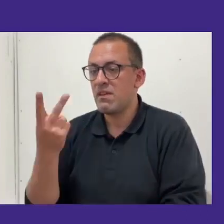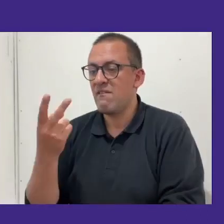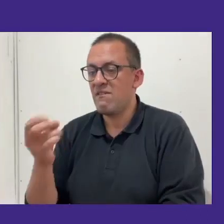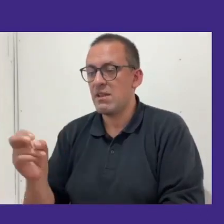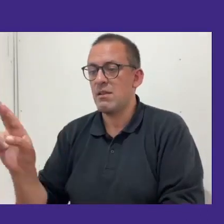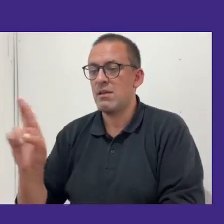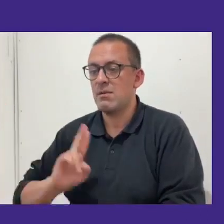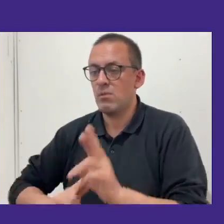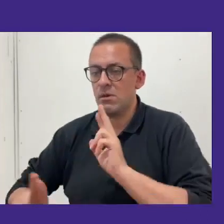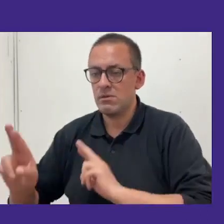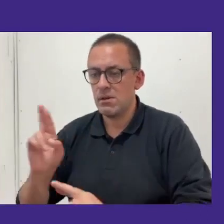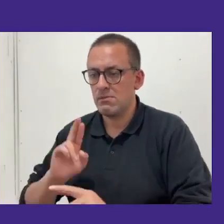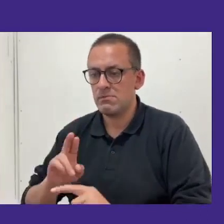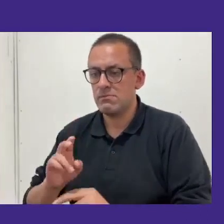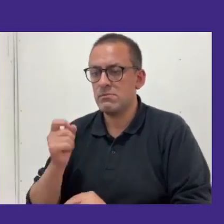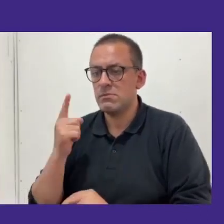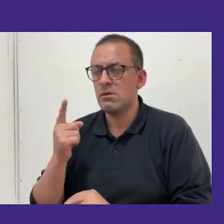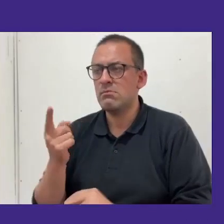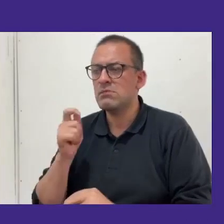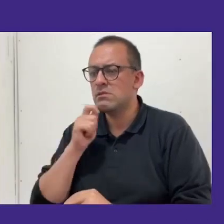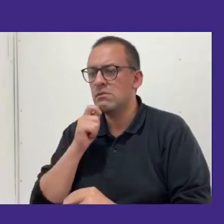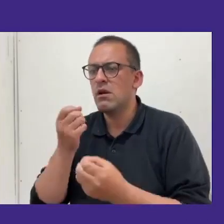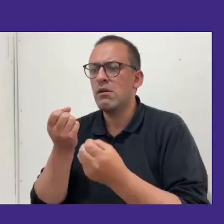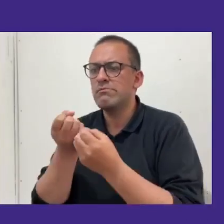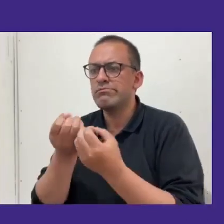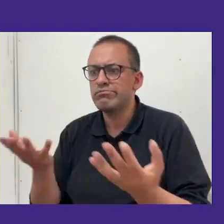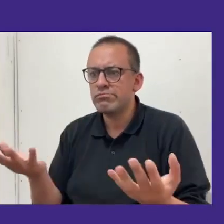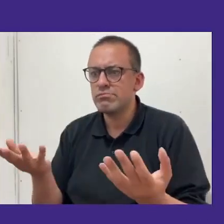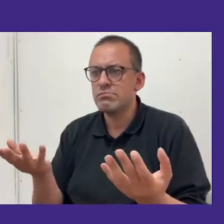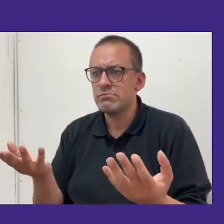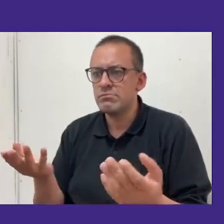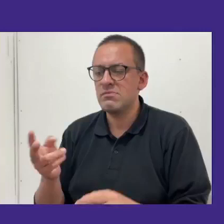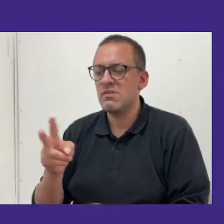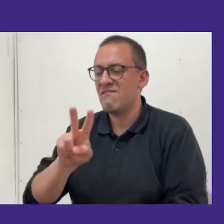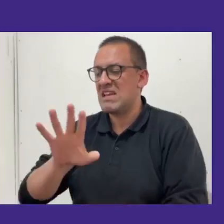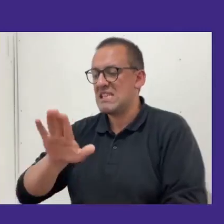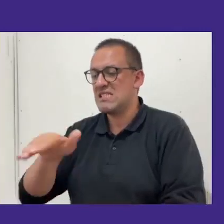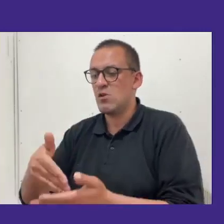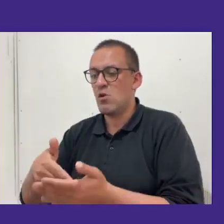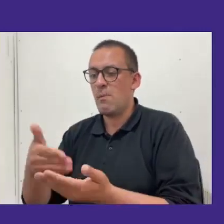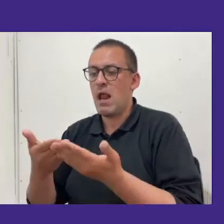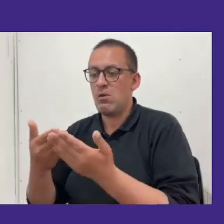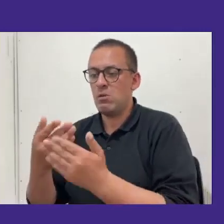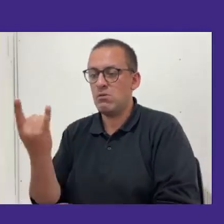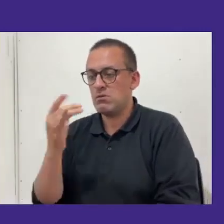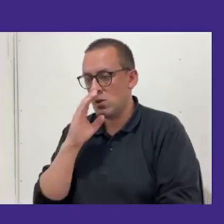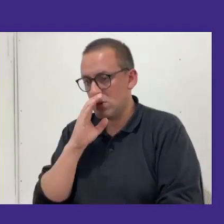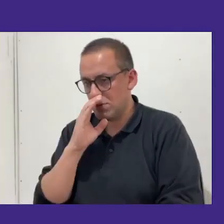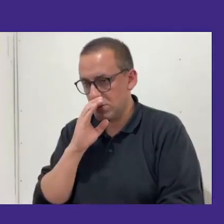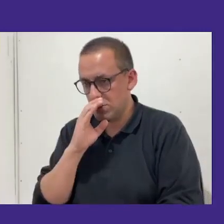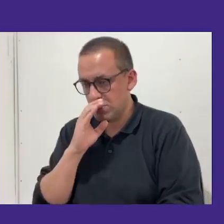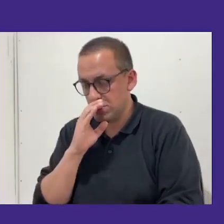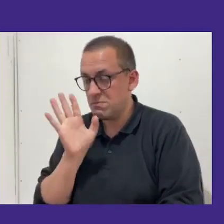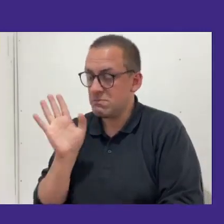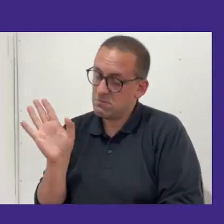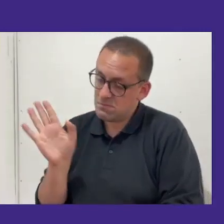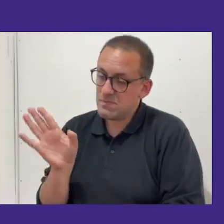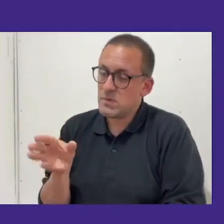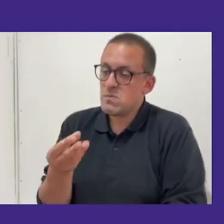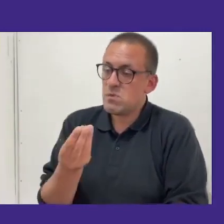respuestas. Entendemos que no es muy representativo de los 25.000 estudiantes de la universidad, pero